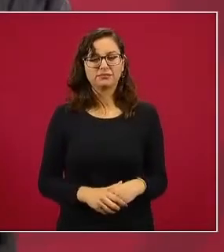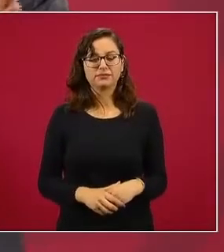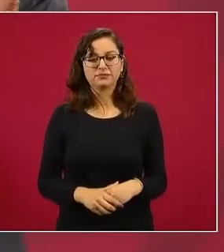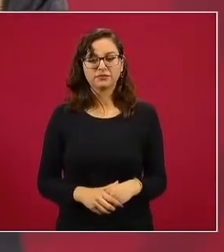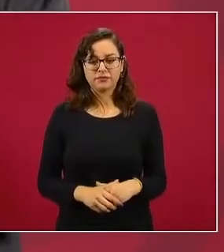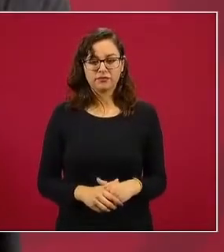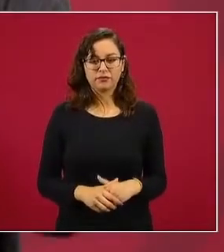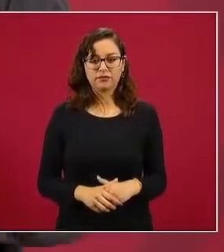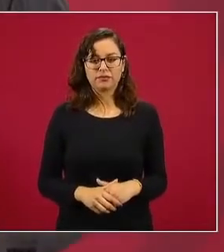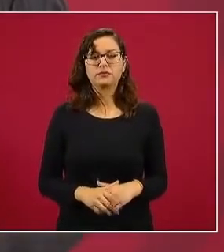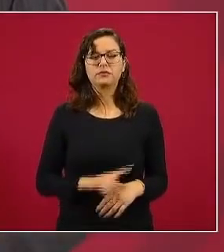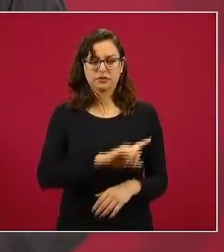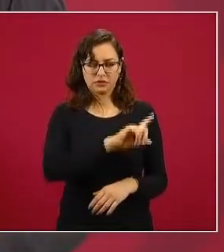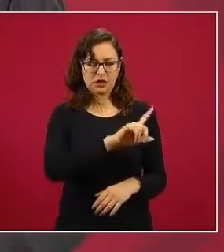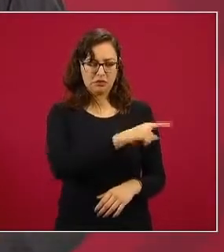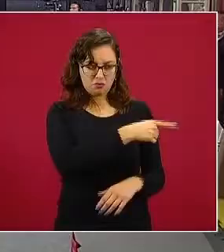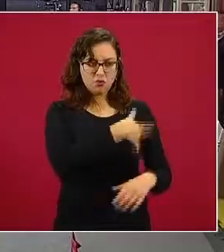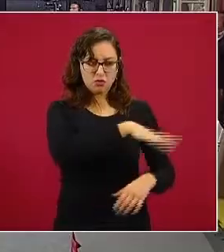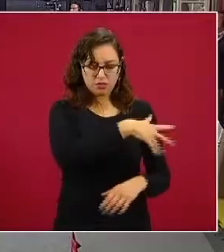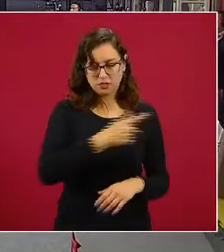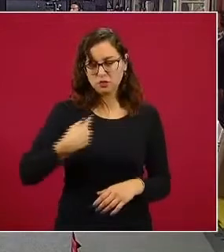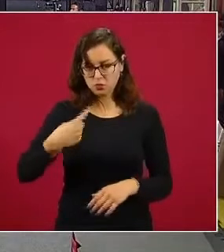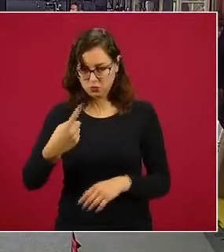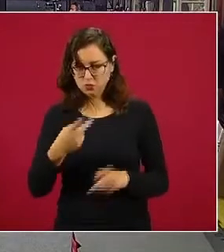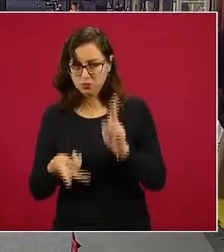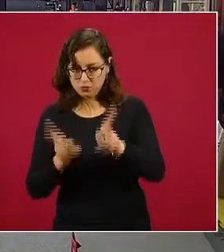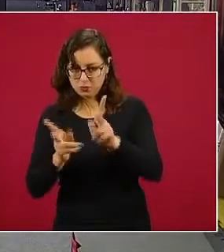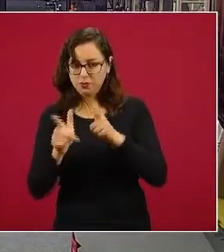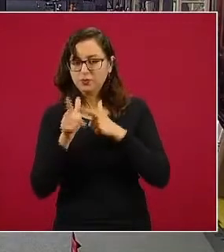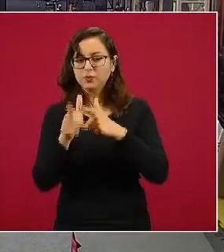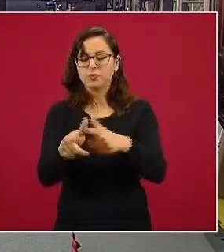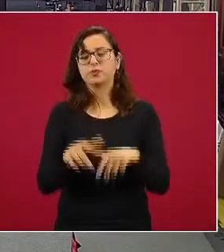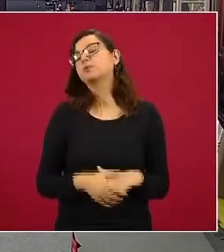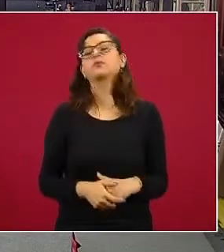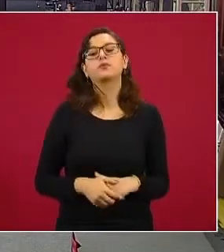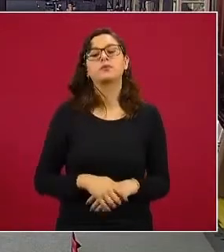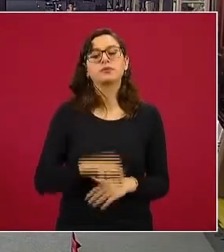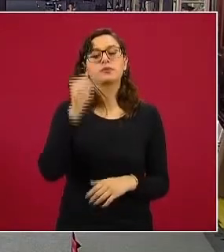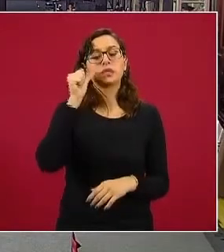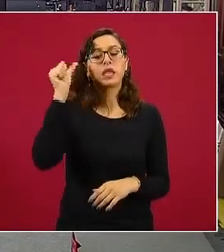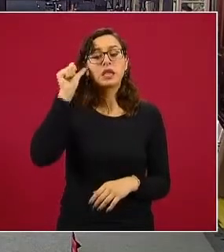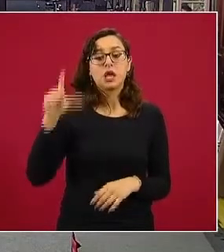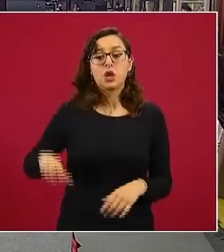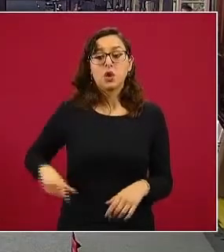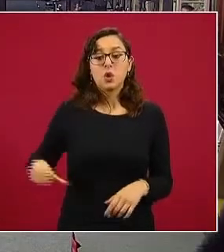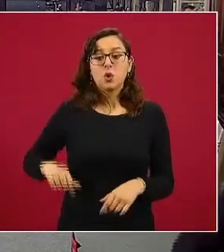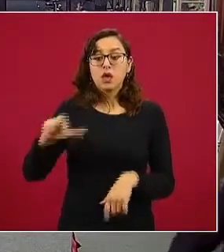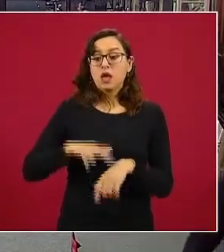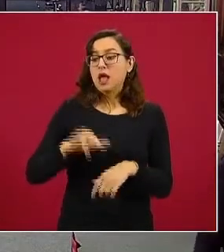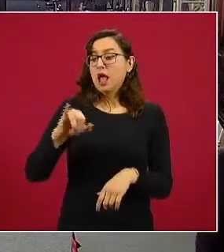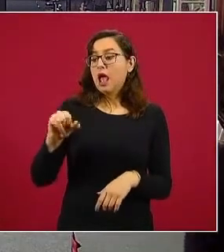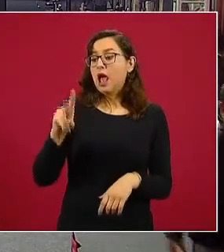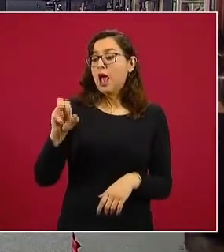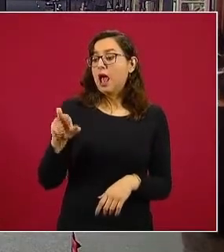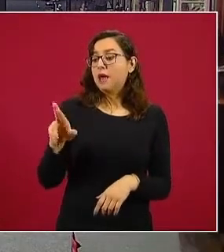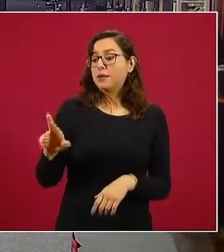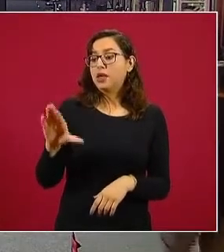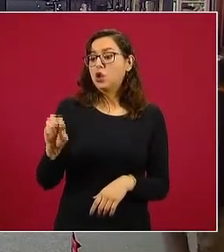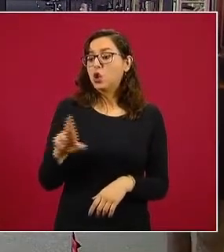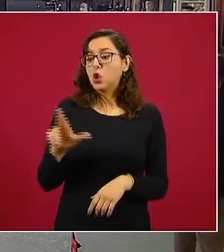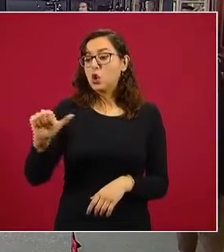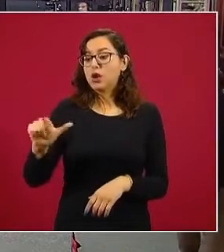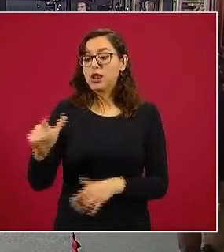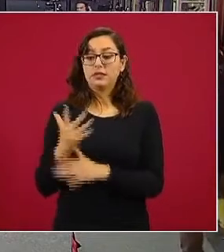Mientras seguimos. Sí, ayer lo que decía el gobernador Javier Corral después de esta plenaria de la Alianza Federalista es que